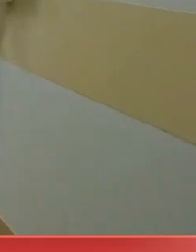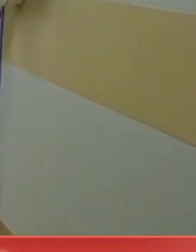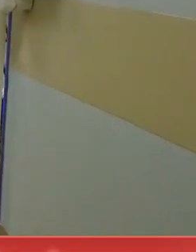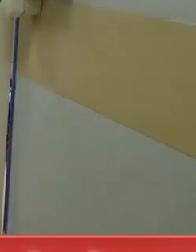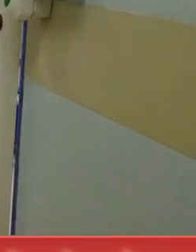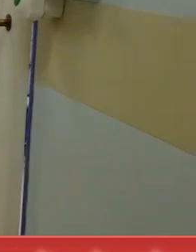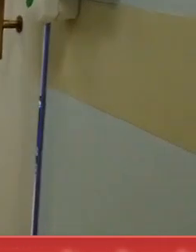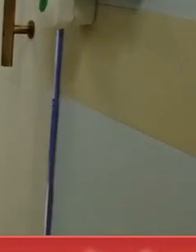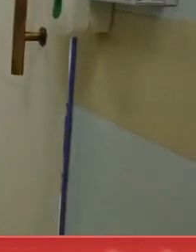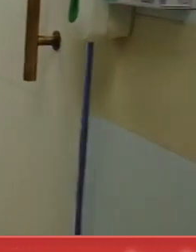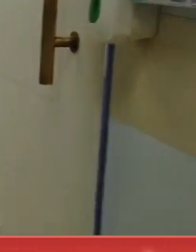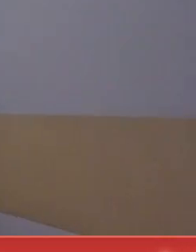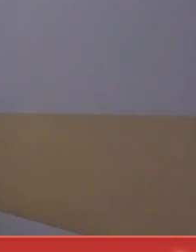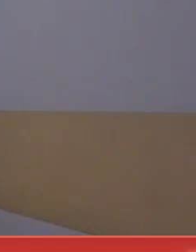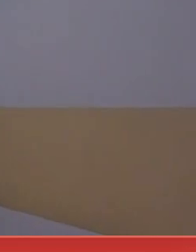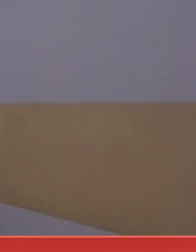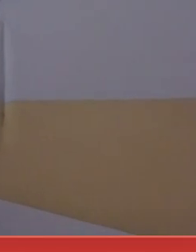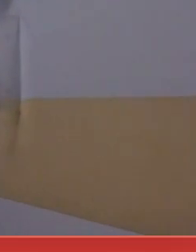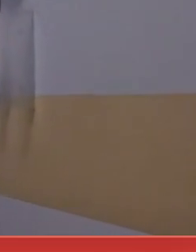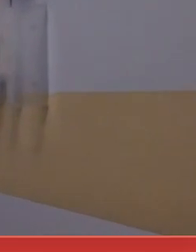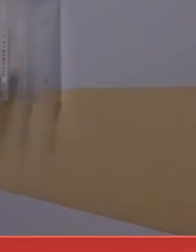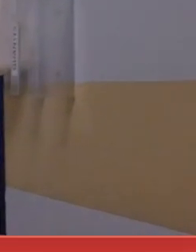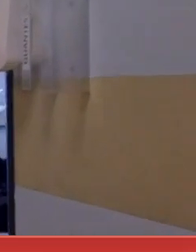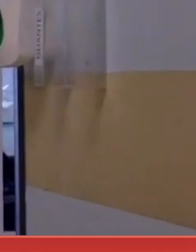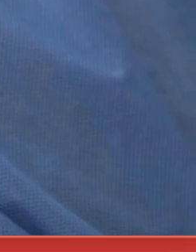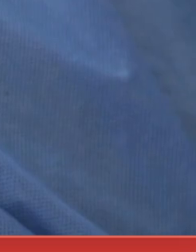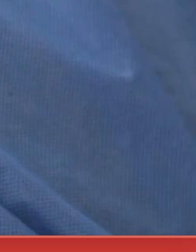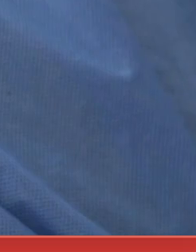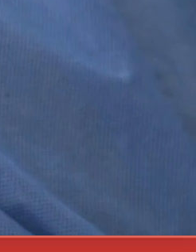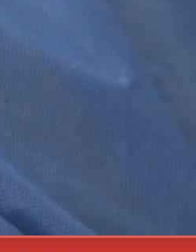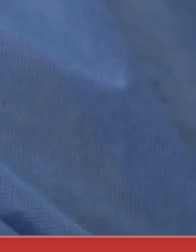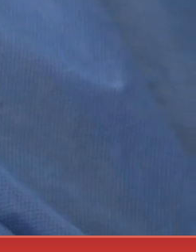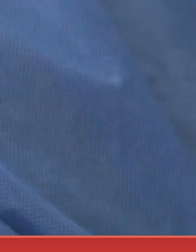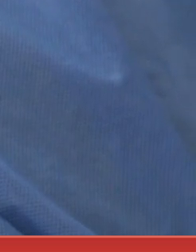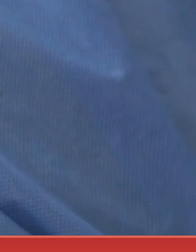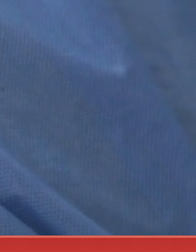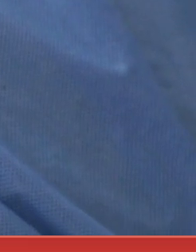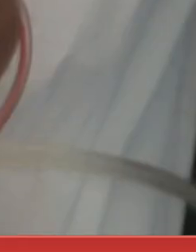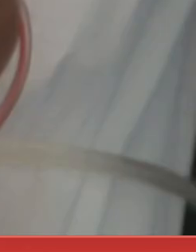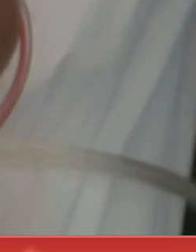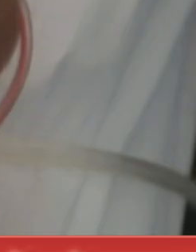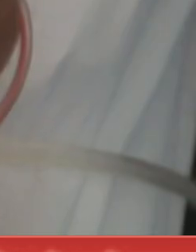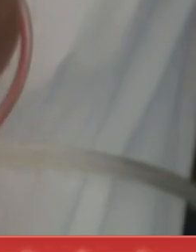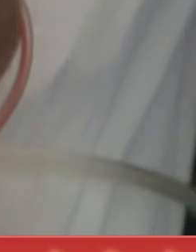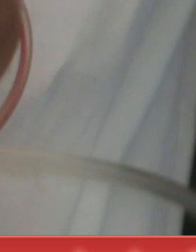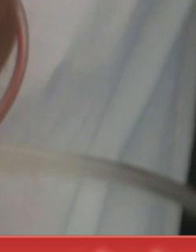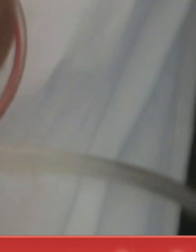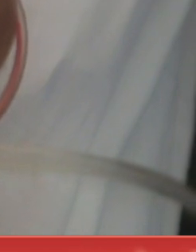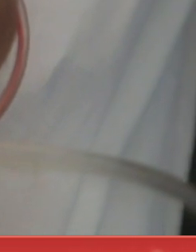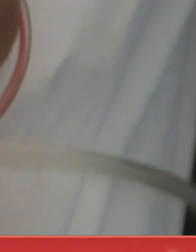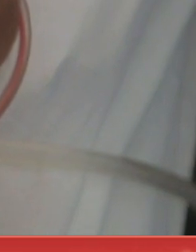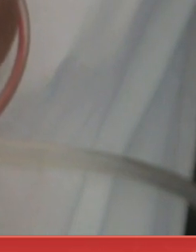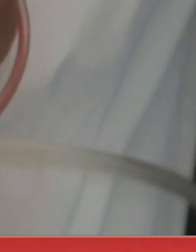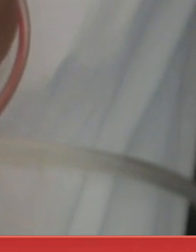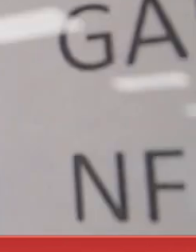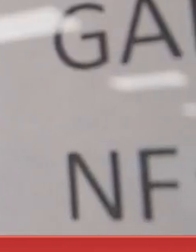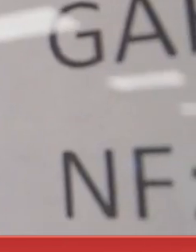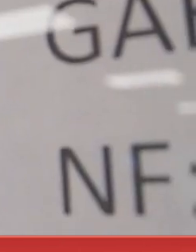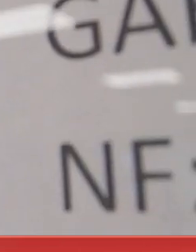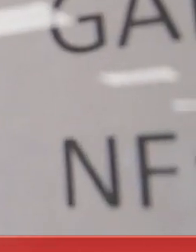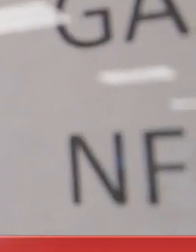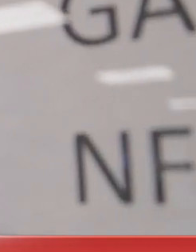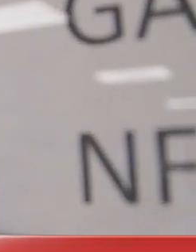menor número de casos, pero esto se va a analizar el día de mañana donde también se anuncian las nuevas medidas que pueden ser tomadas